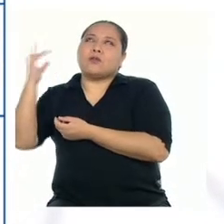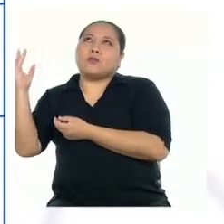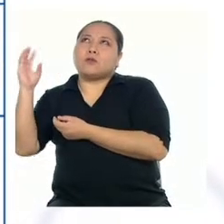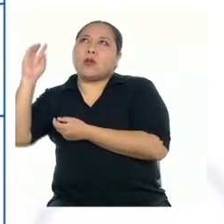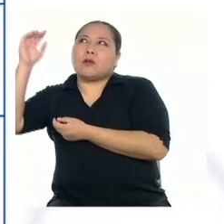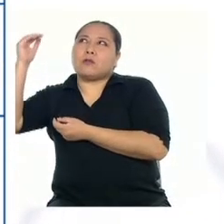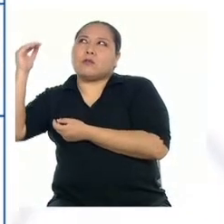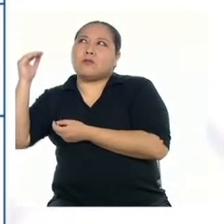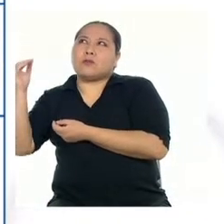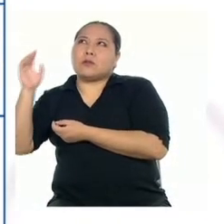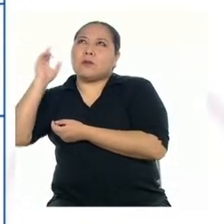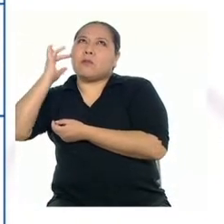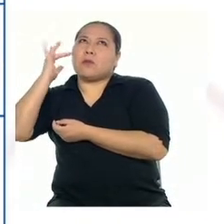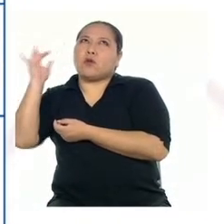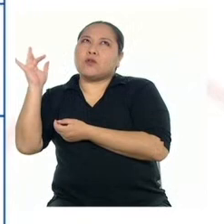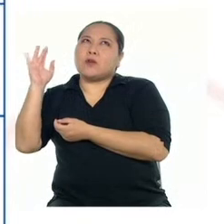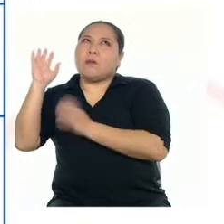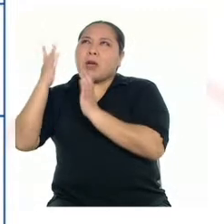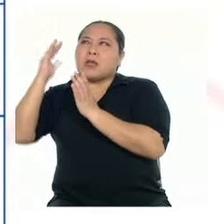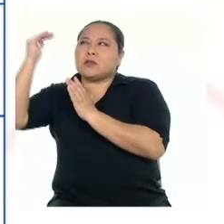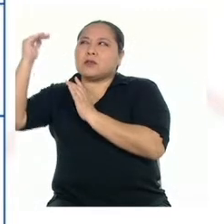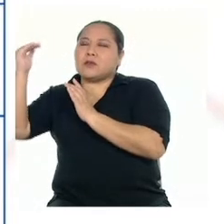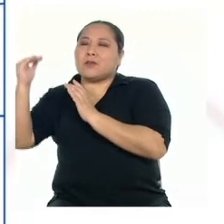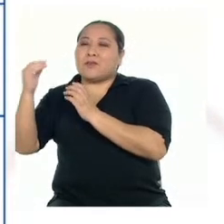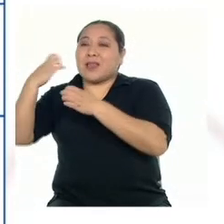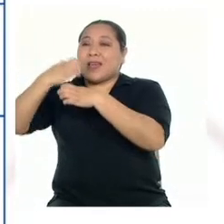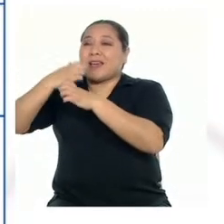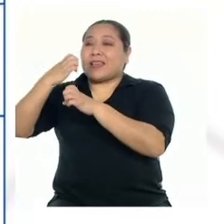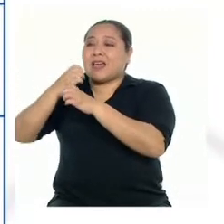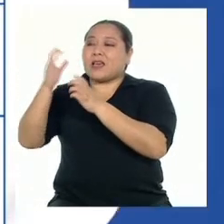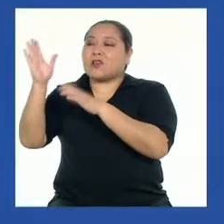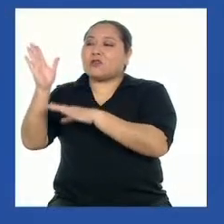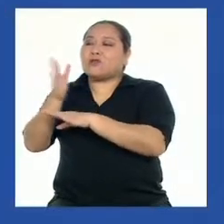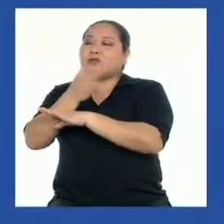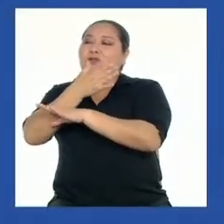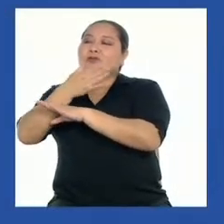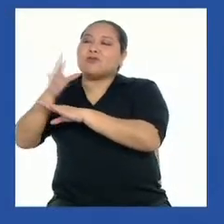parecidas de ciertas palabras para crear una rima.